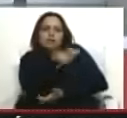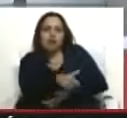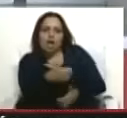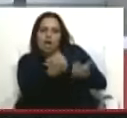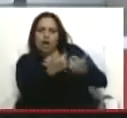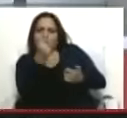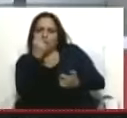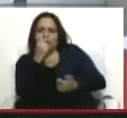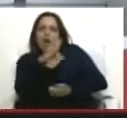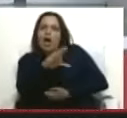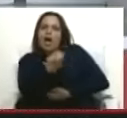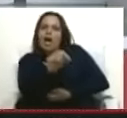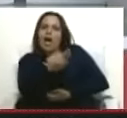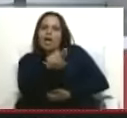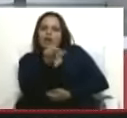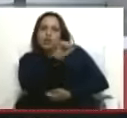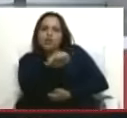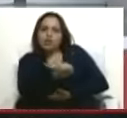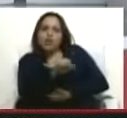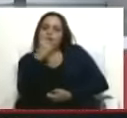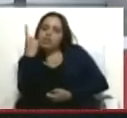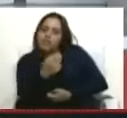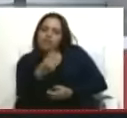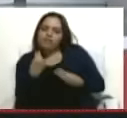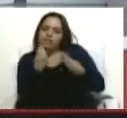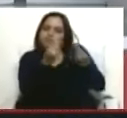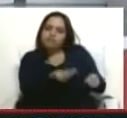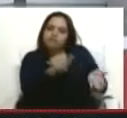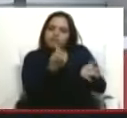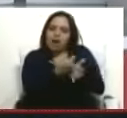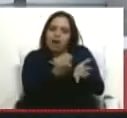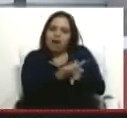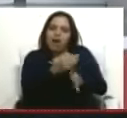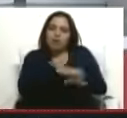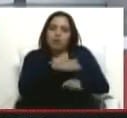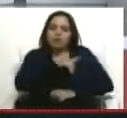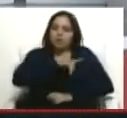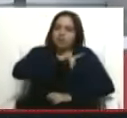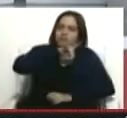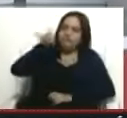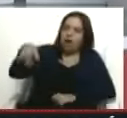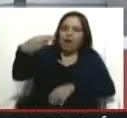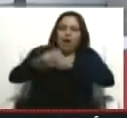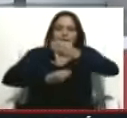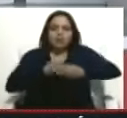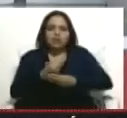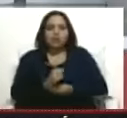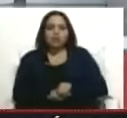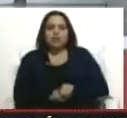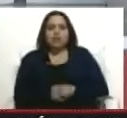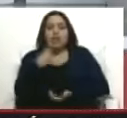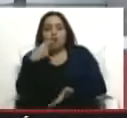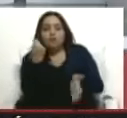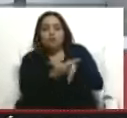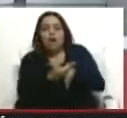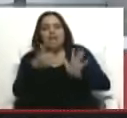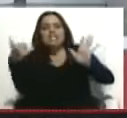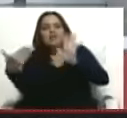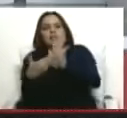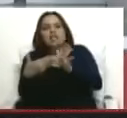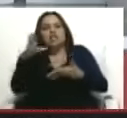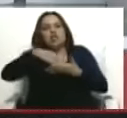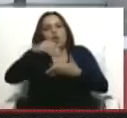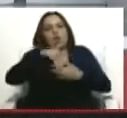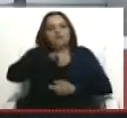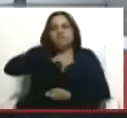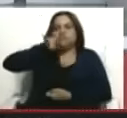Molnar, que le reconocieran los viáticos, supuestamente que ella pagó, y ella dice que invirtió 6 mil dólares en esa gira.